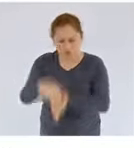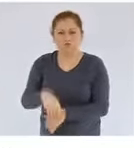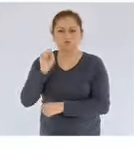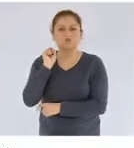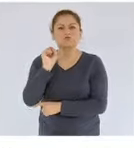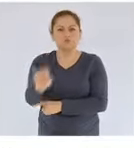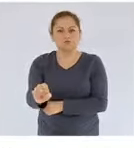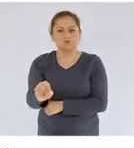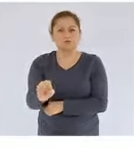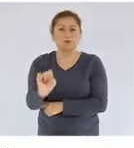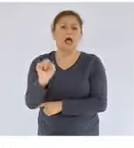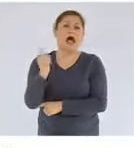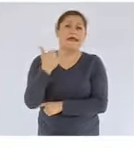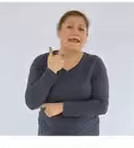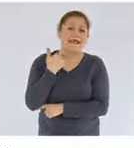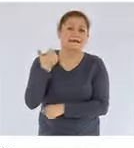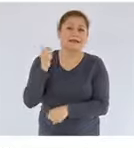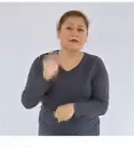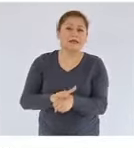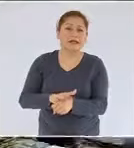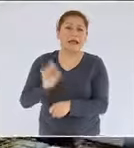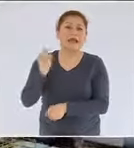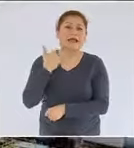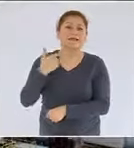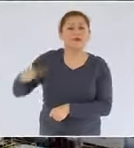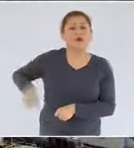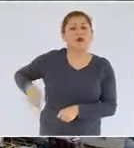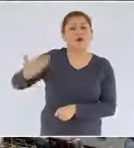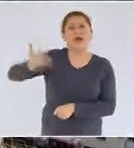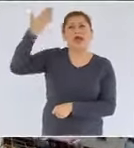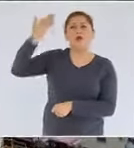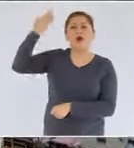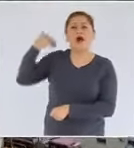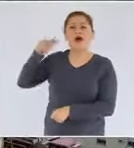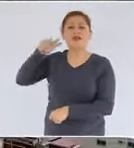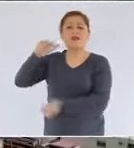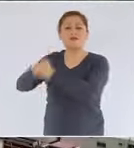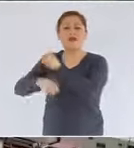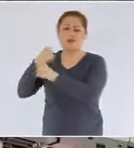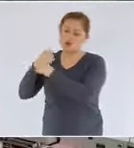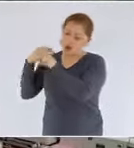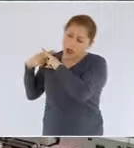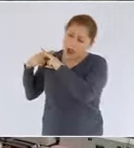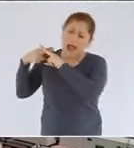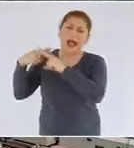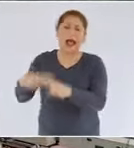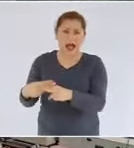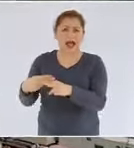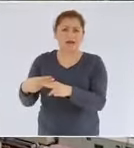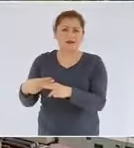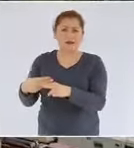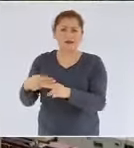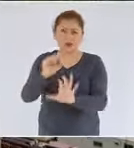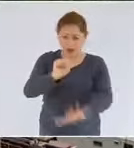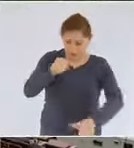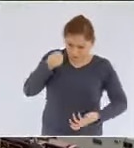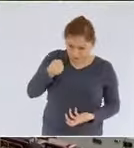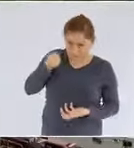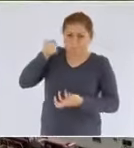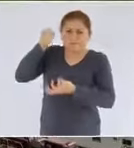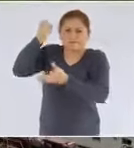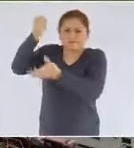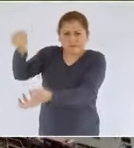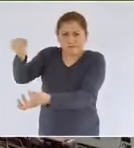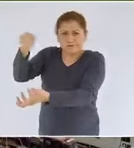Administraciones anteriores destinaron a lo largo de dieciocho años casi la mitad de la inversión de exploración